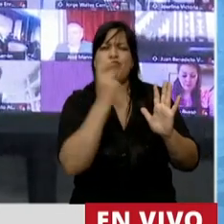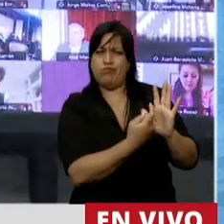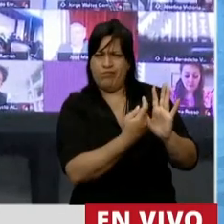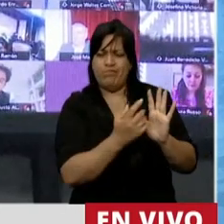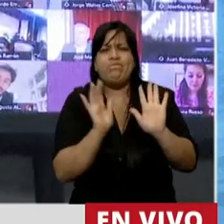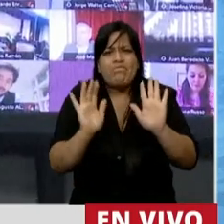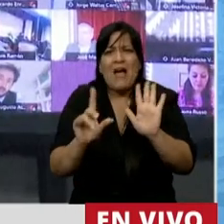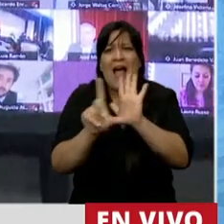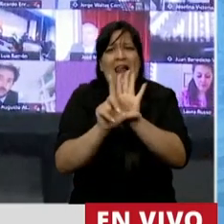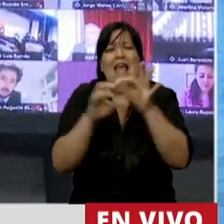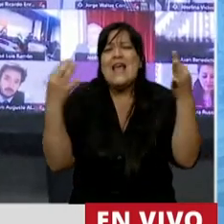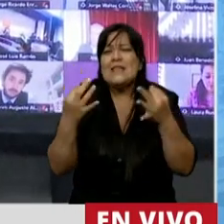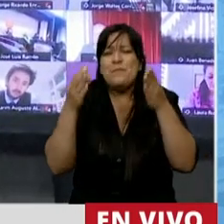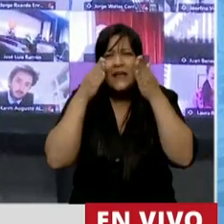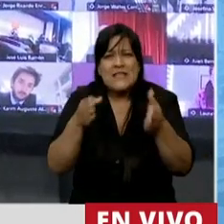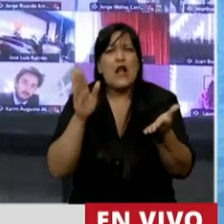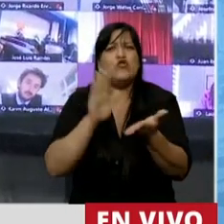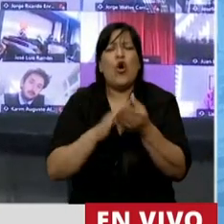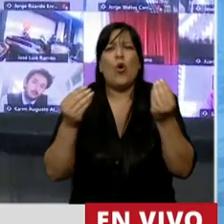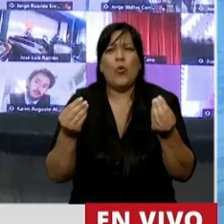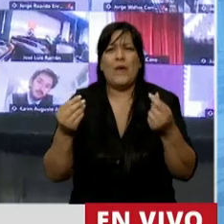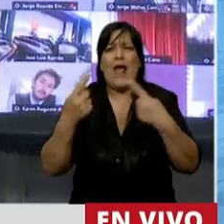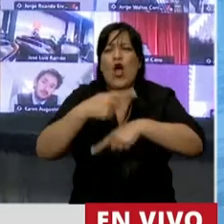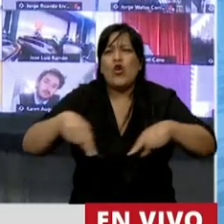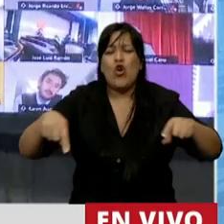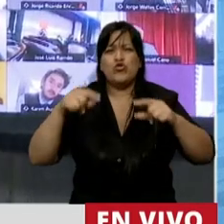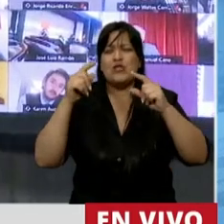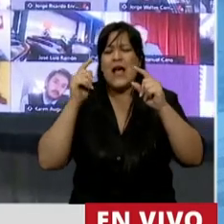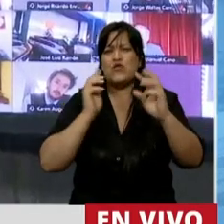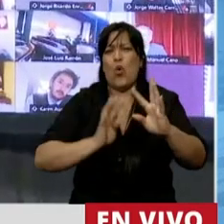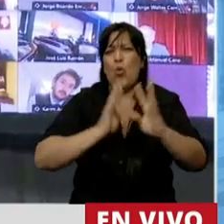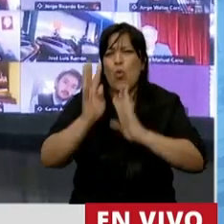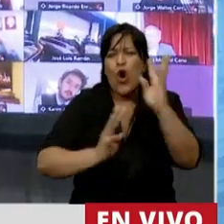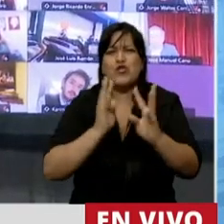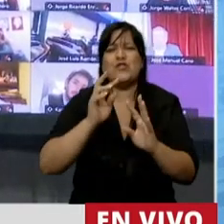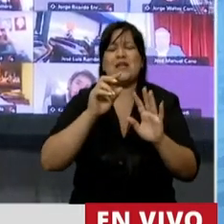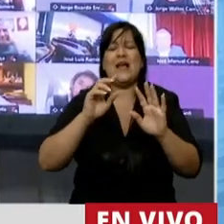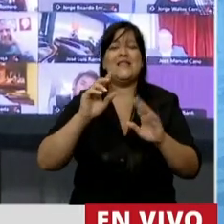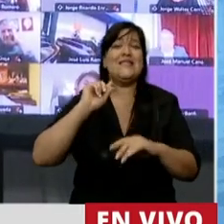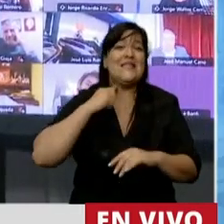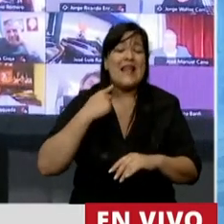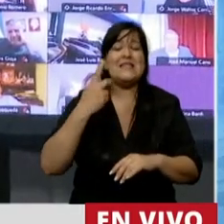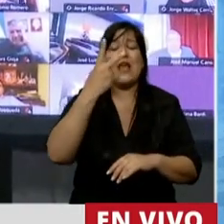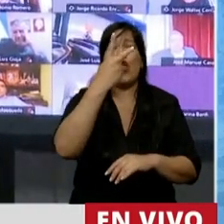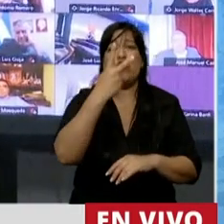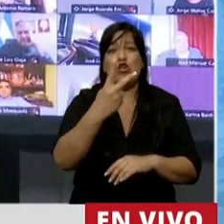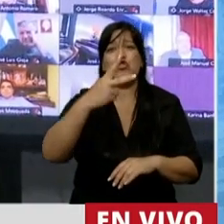Es una ley muy específica que tiene que ver con la riqueza forestal, es una ley antigua, es la Ley 13.273.